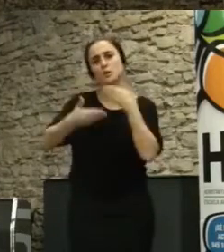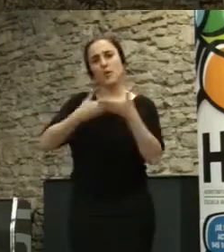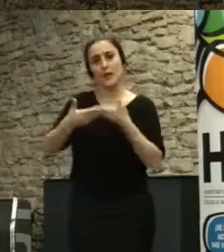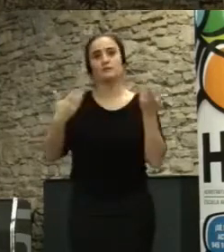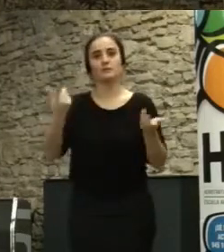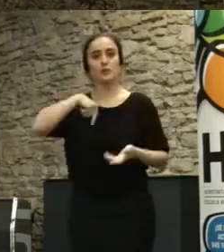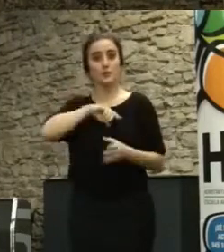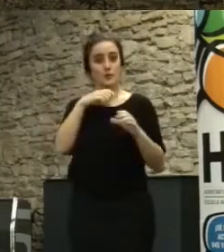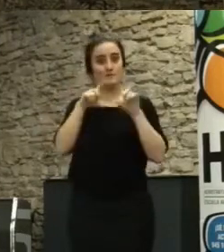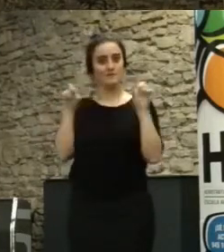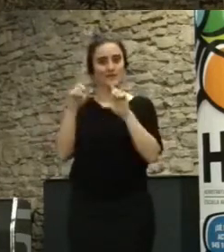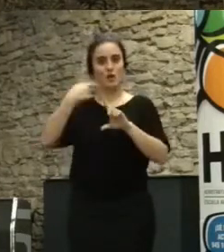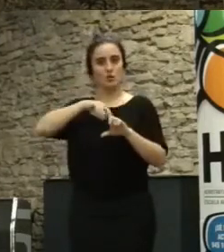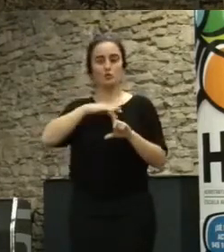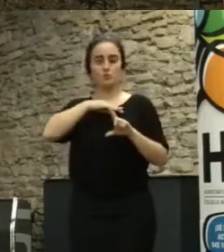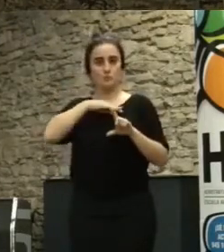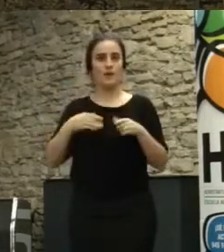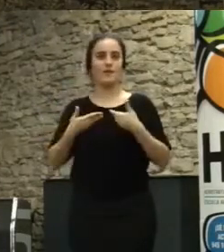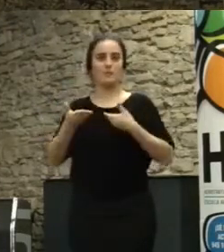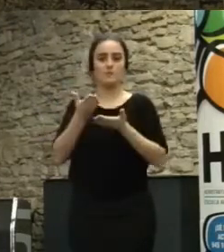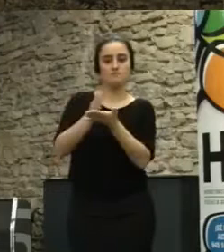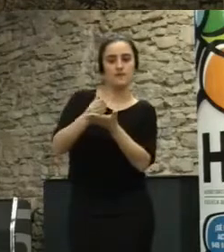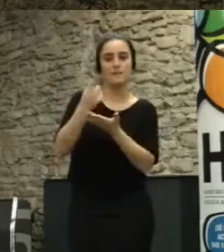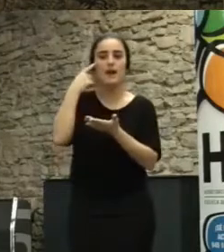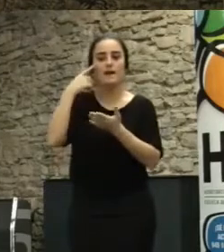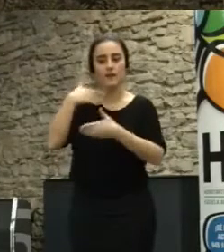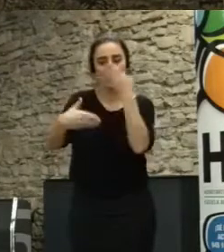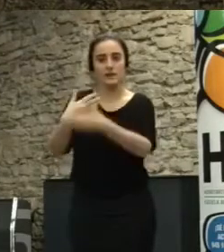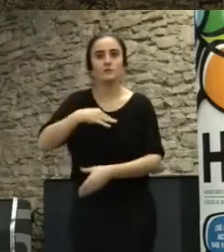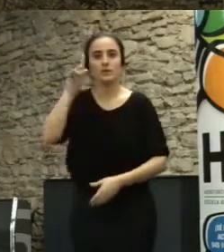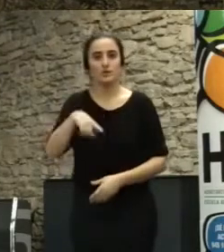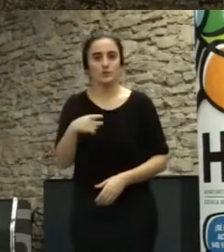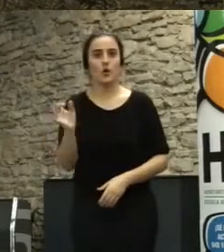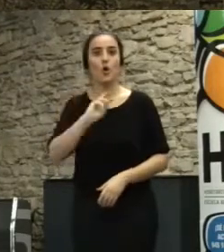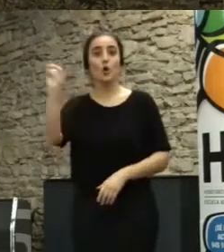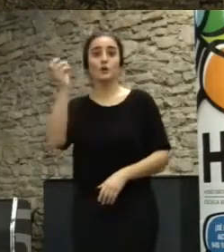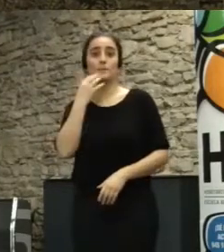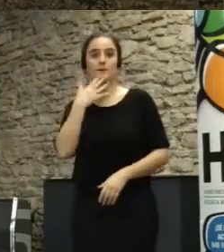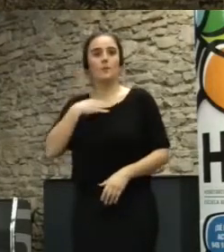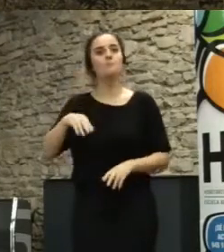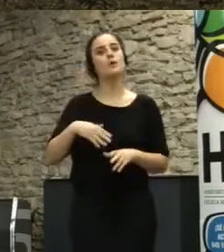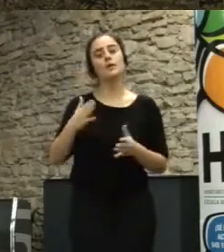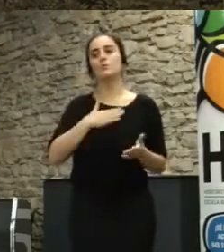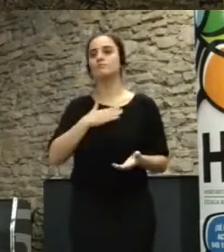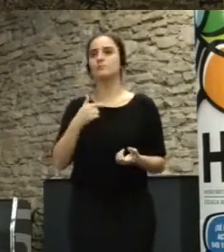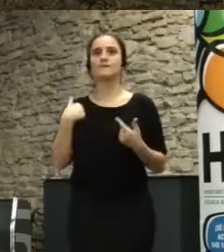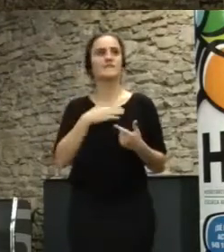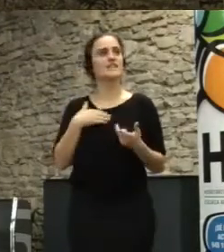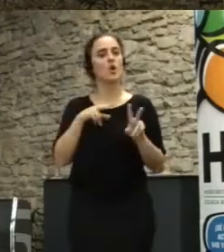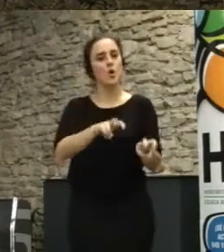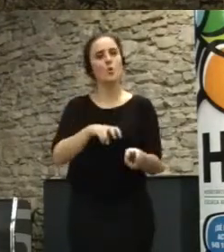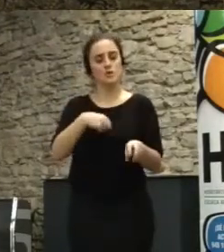y hace que este proyecto ocurra, otros son totalmente autónomos, huertos urbanos que tienen que ocurrir en un lugar y es gente que tiene voluntad de hacerlo,